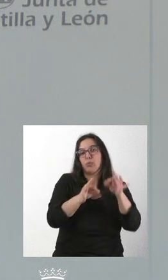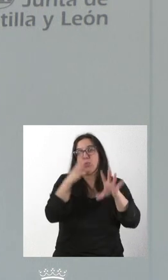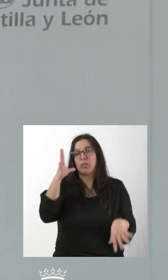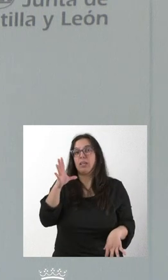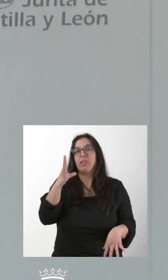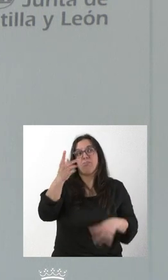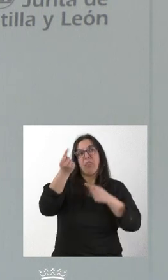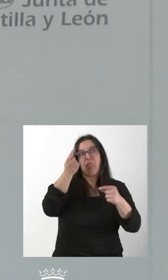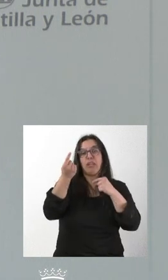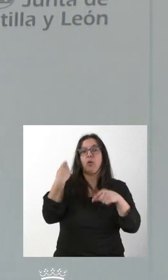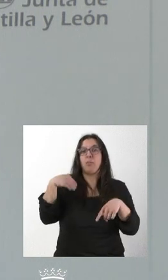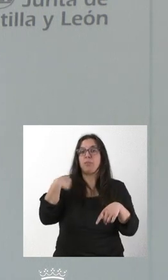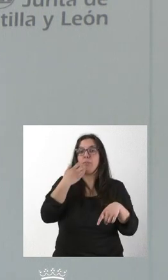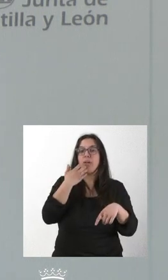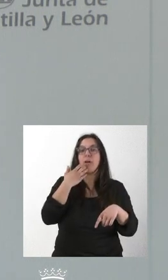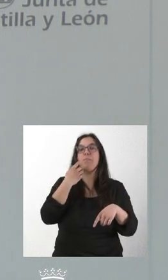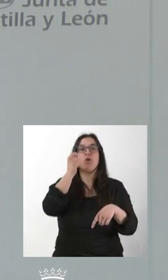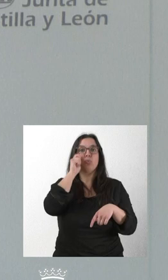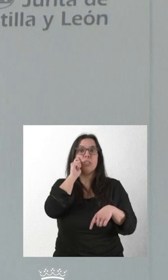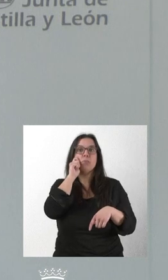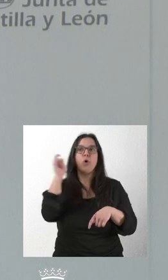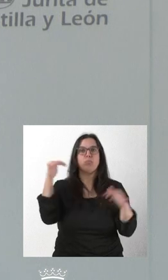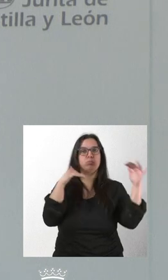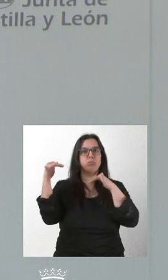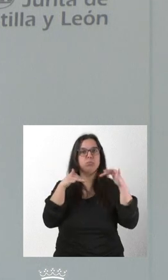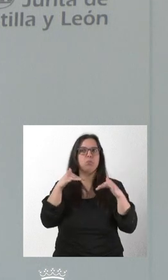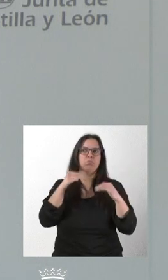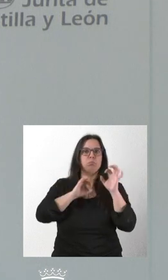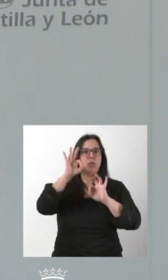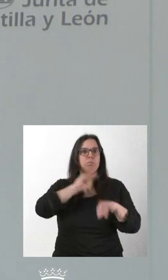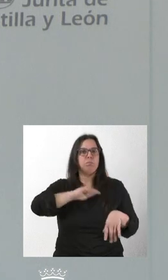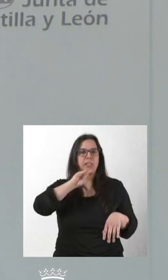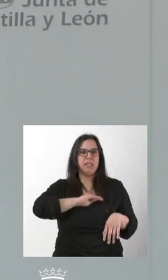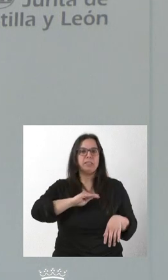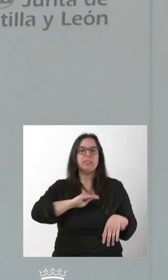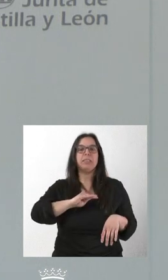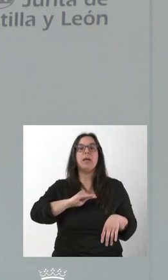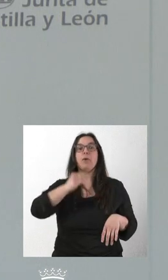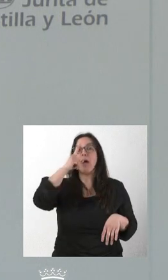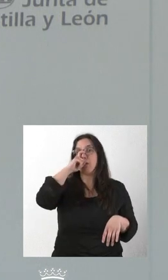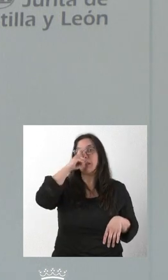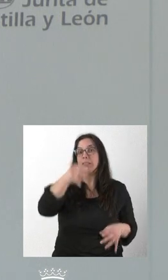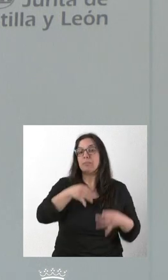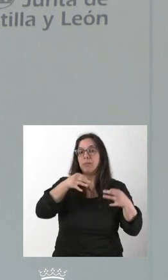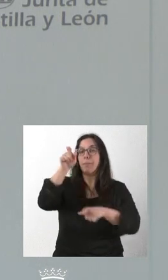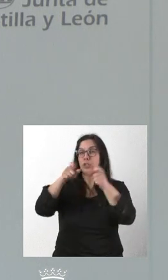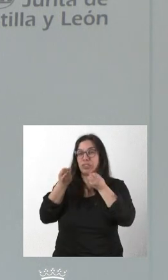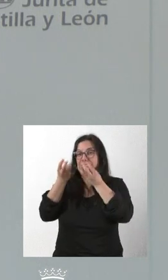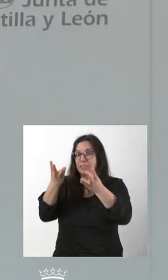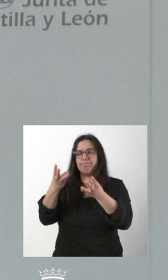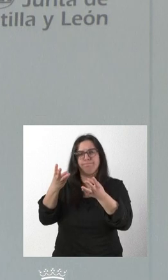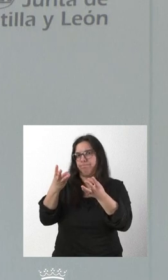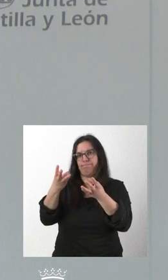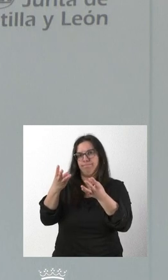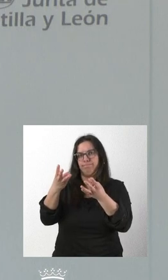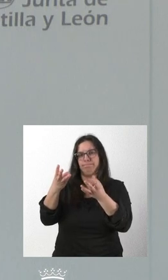pues los datos de ocupación hostelera en nuestra comunidad son ciertamente altos, que no perdamos nunca de vista, que quizá hay muchas personas que no pueden